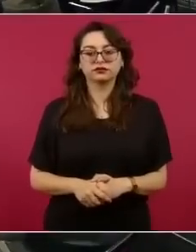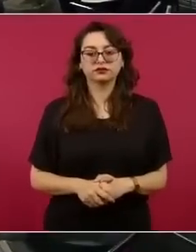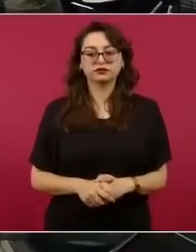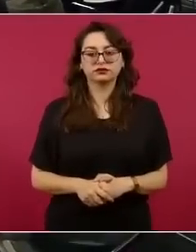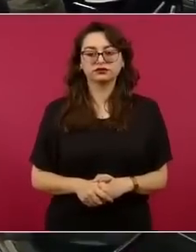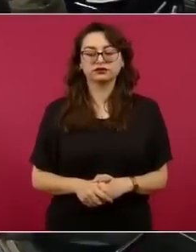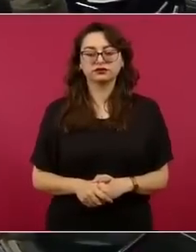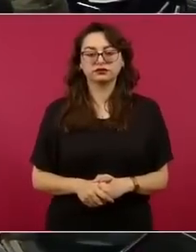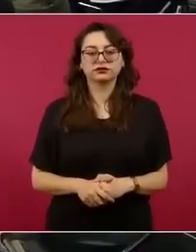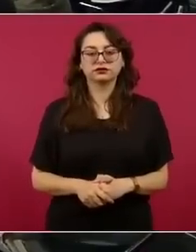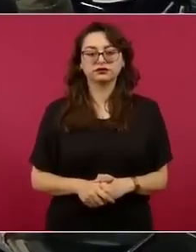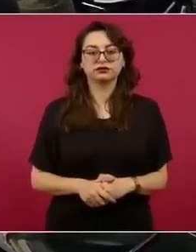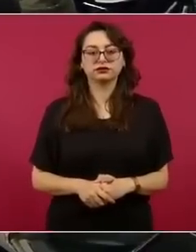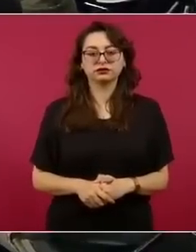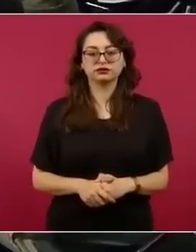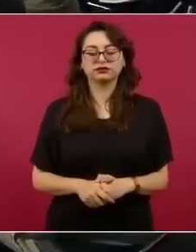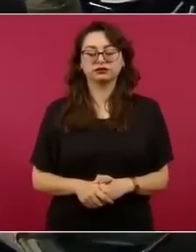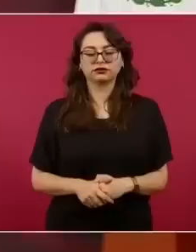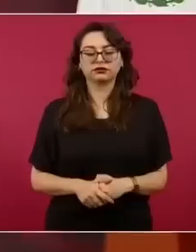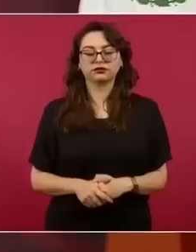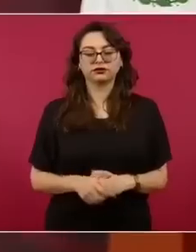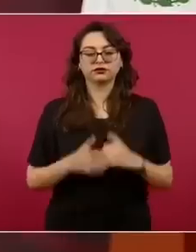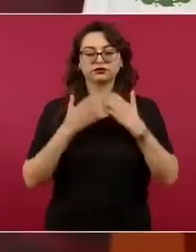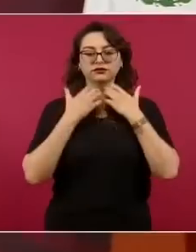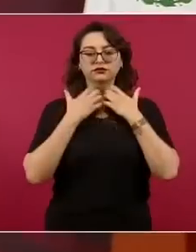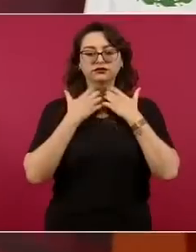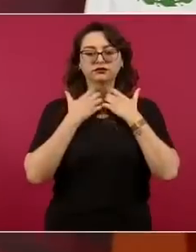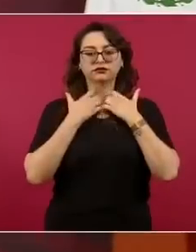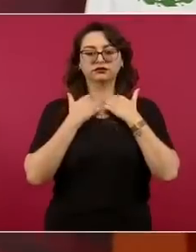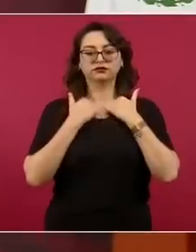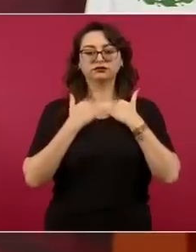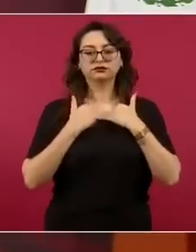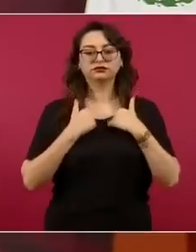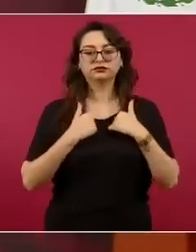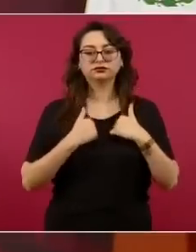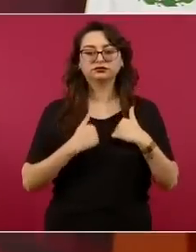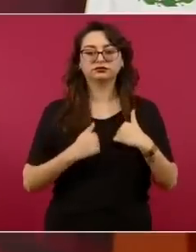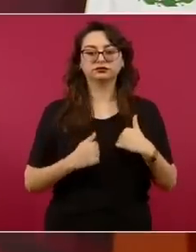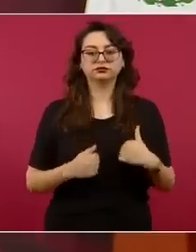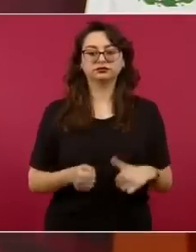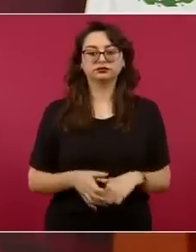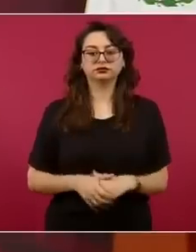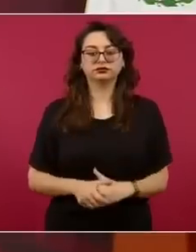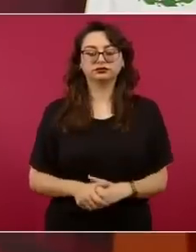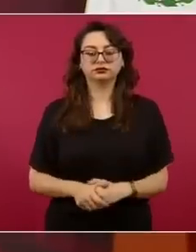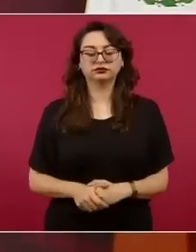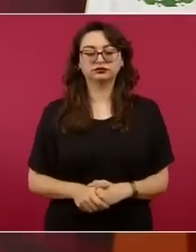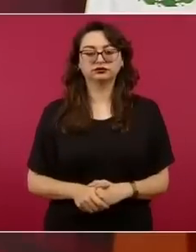Sí, hay un